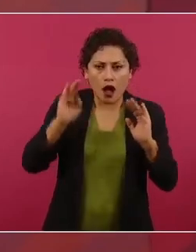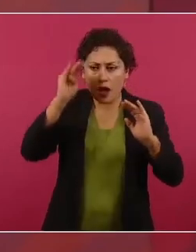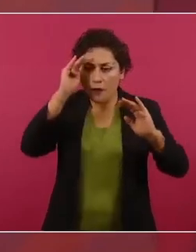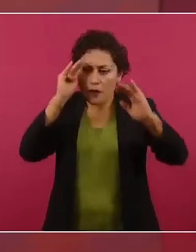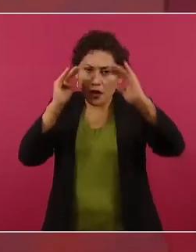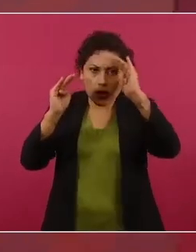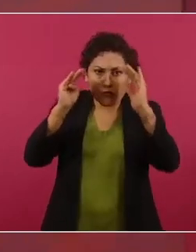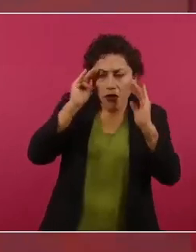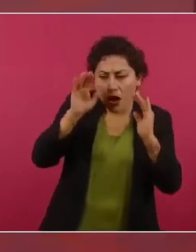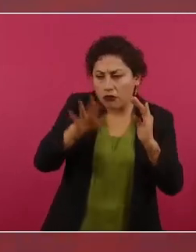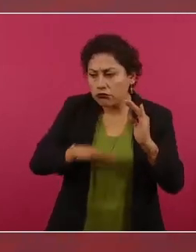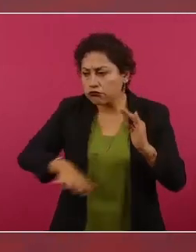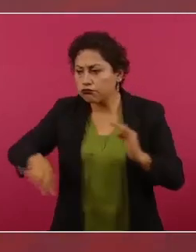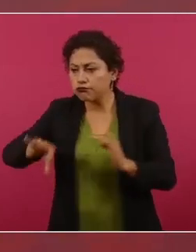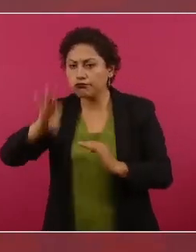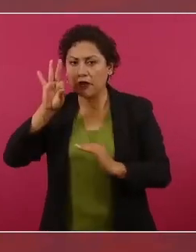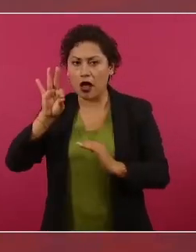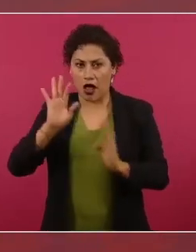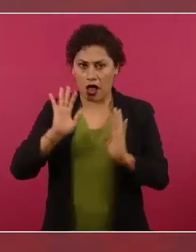no vamos